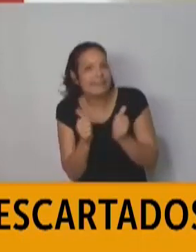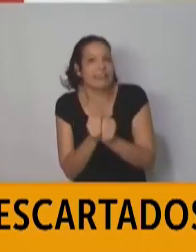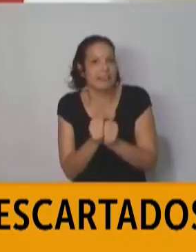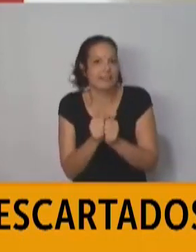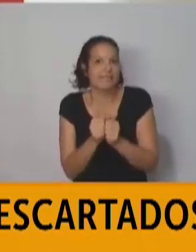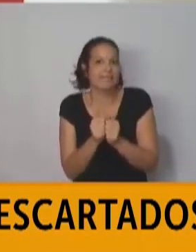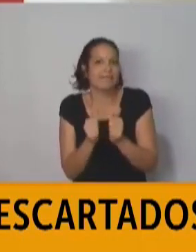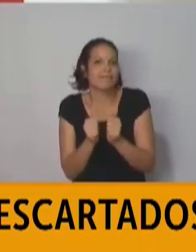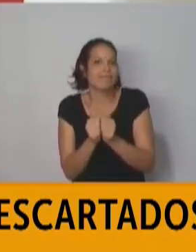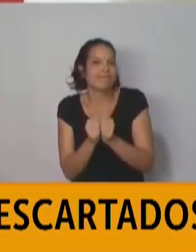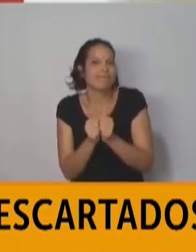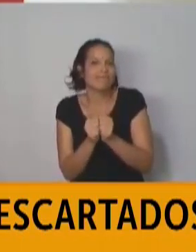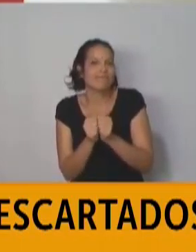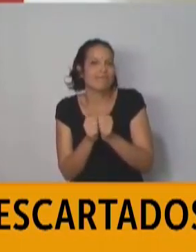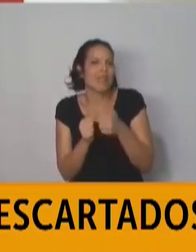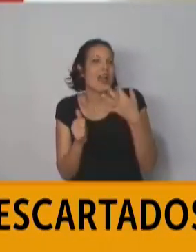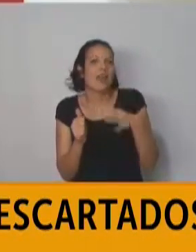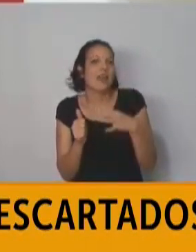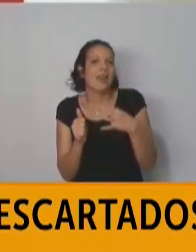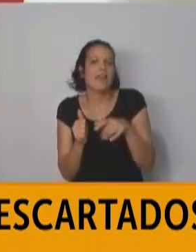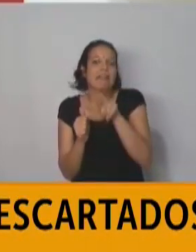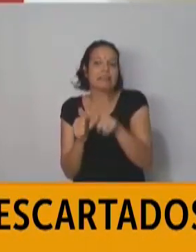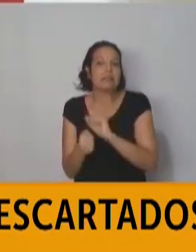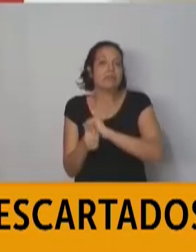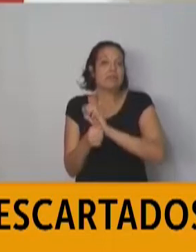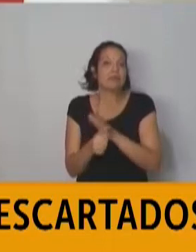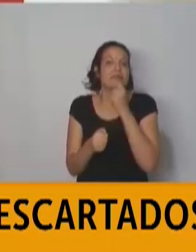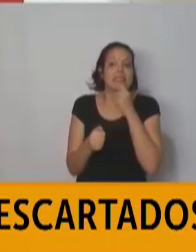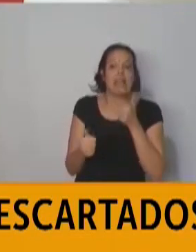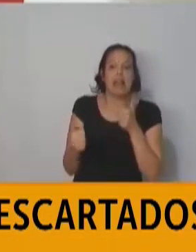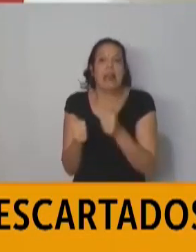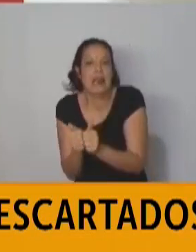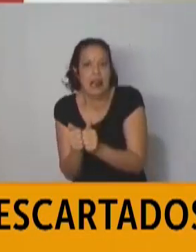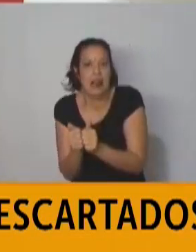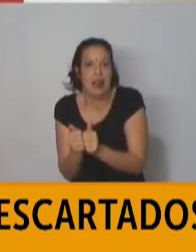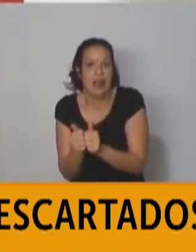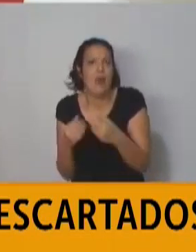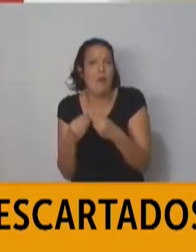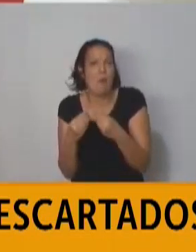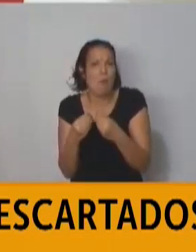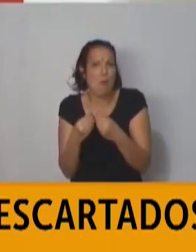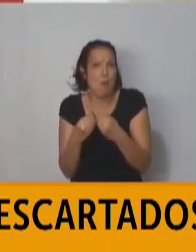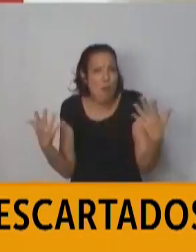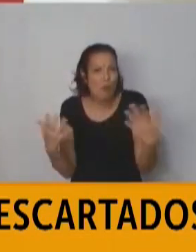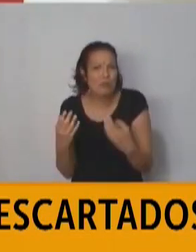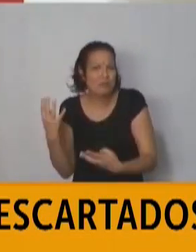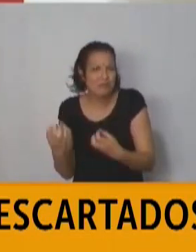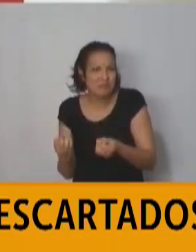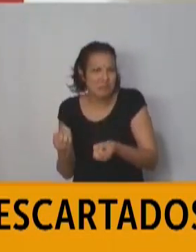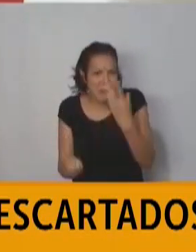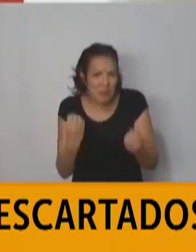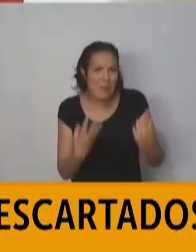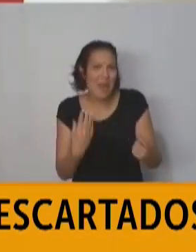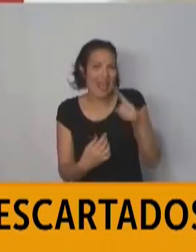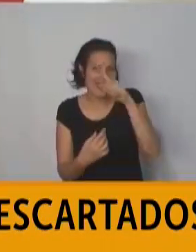un contacto estrecho entre la persona que se va a estudiar. Muchos de los casos que se han visto a nivel internacional y también a